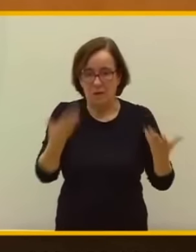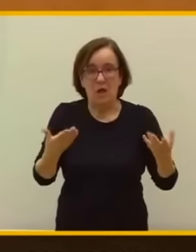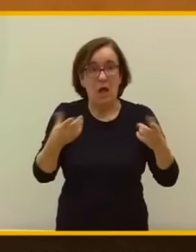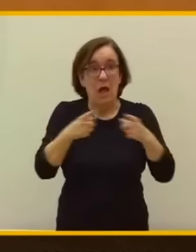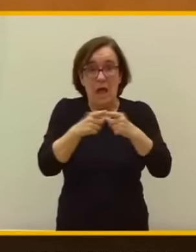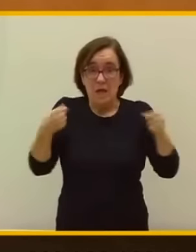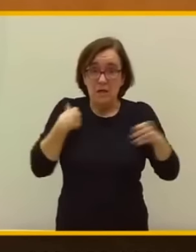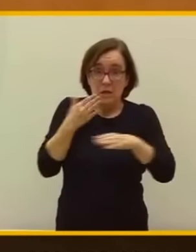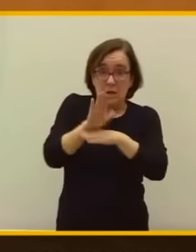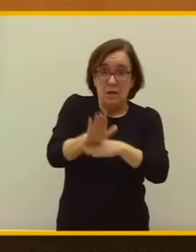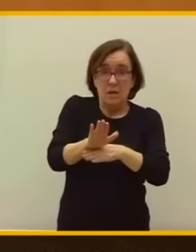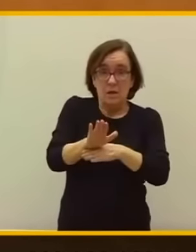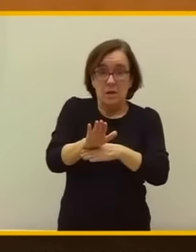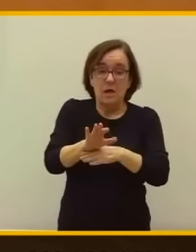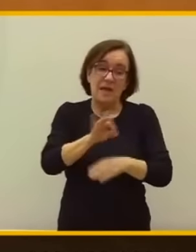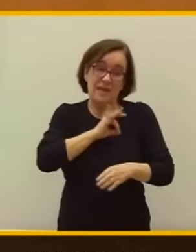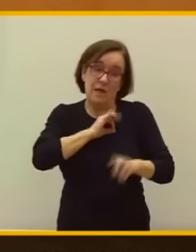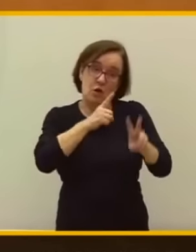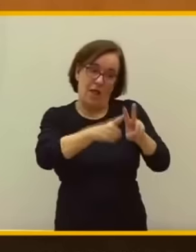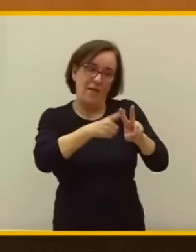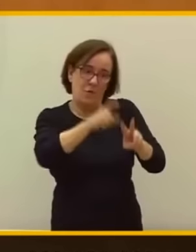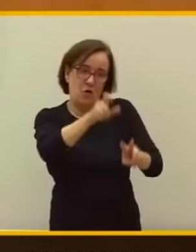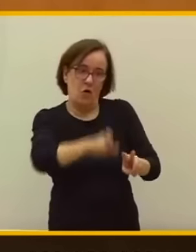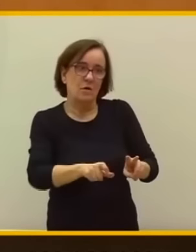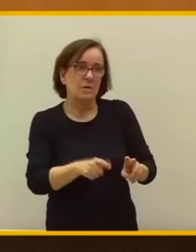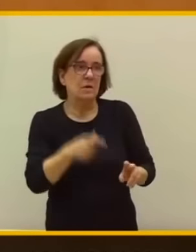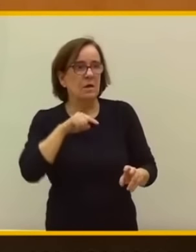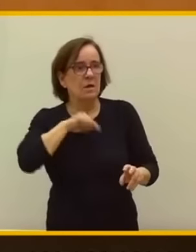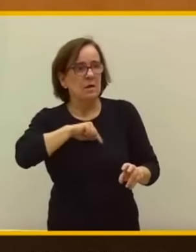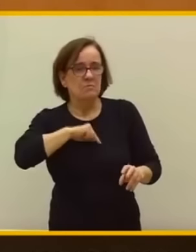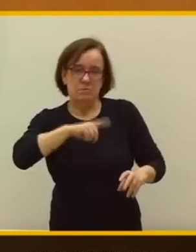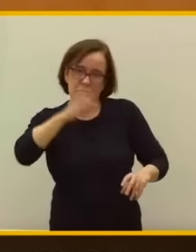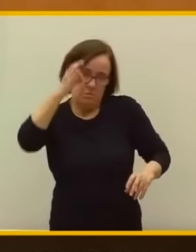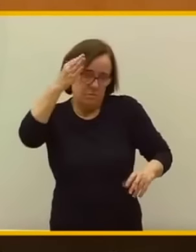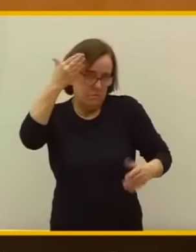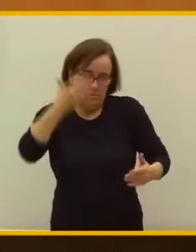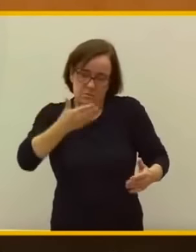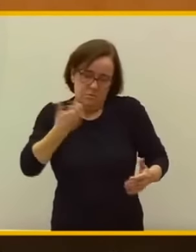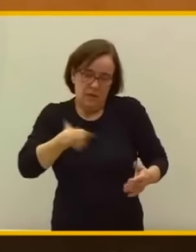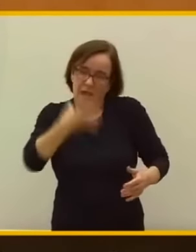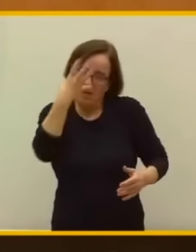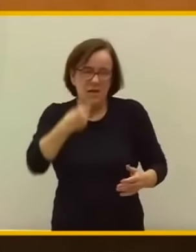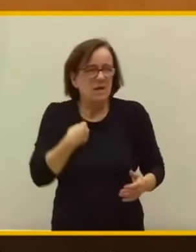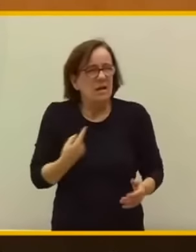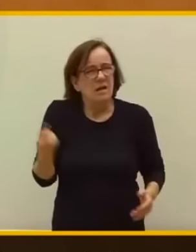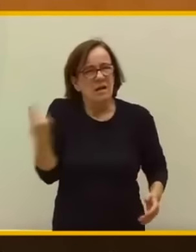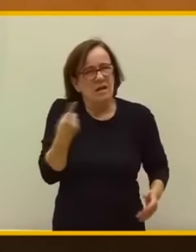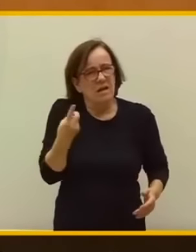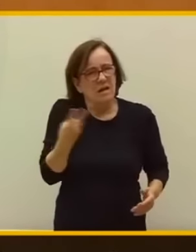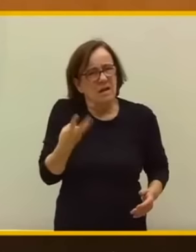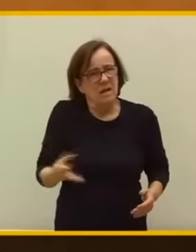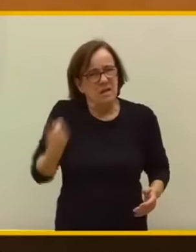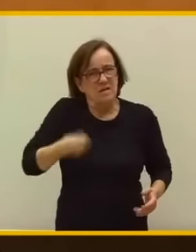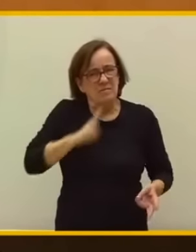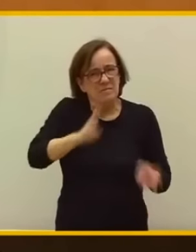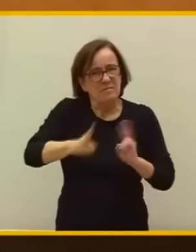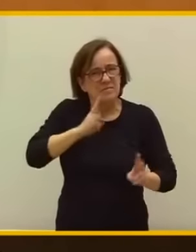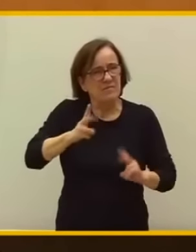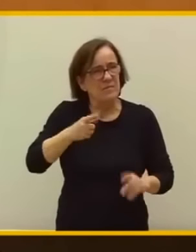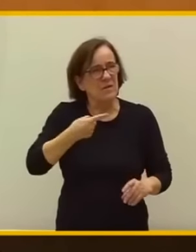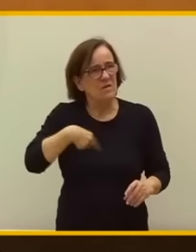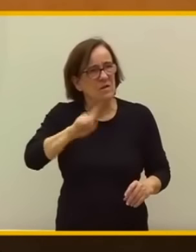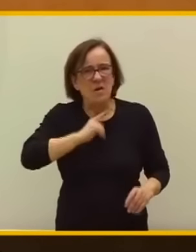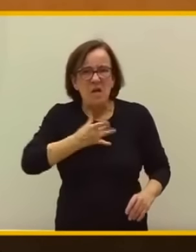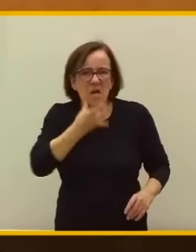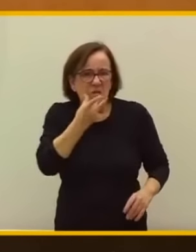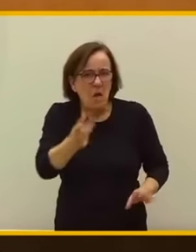Republicana. Y señora Millán, aquí sí que me pondré serio, lo he dicho ya un millón de veces, lo vuelvo a decir. Mire, yo no me